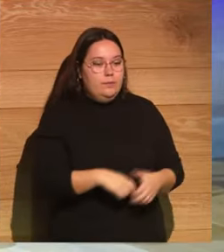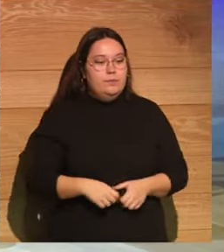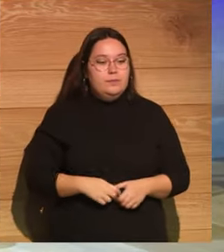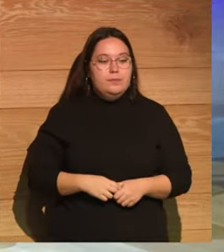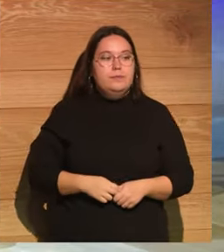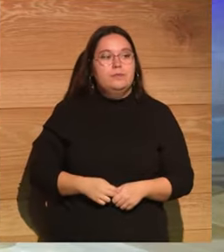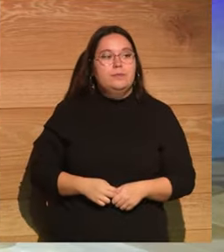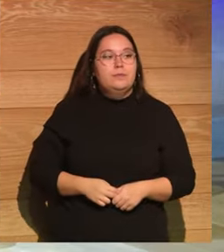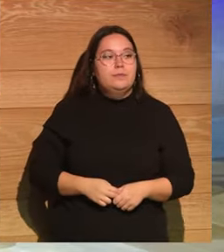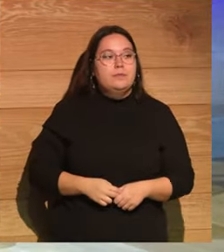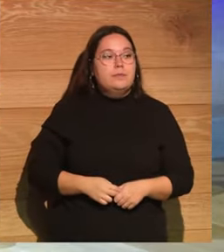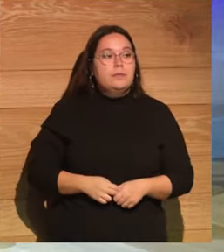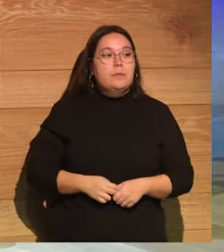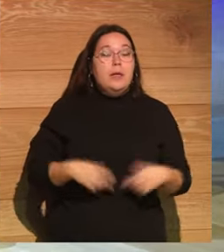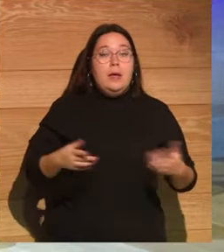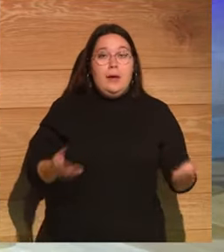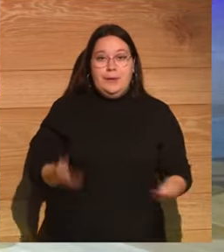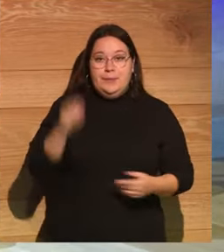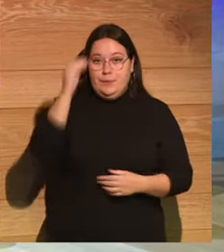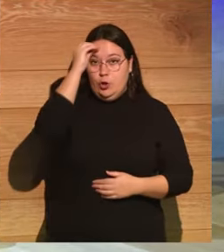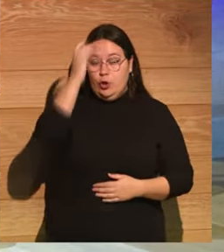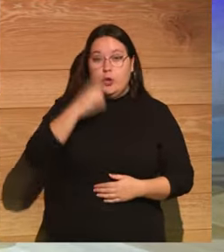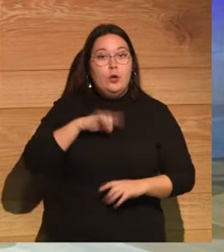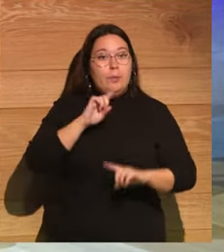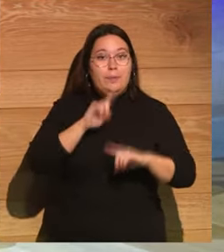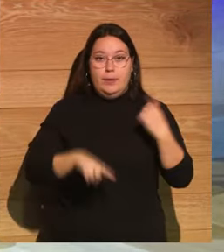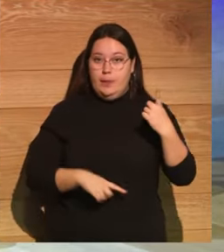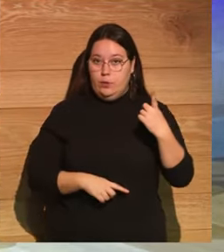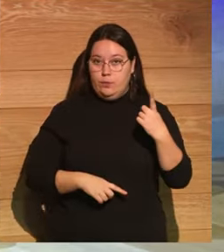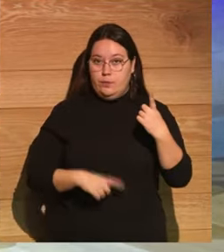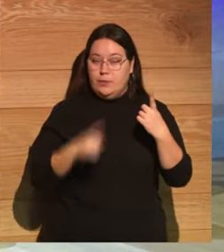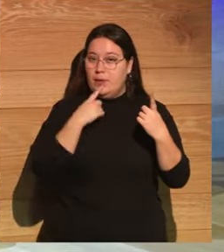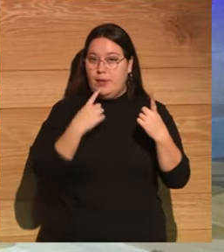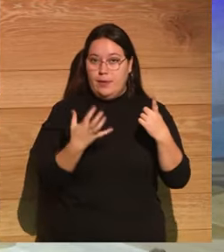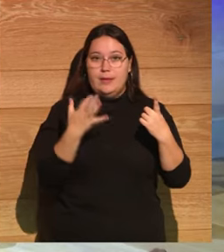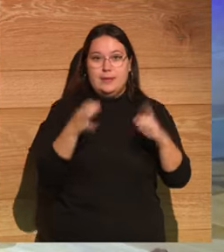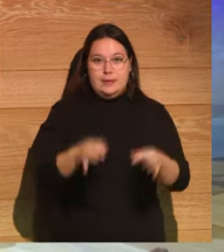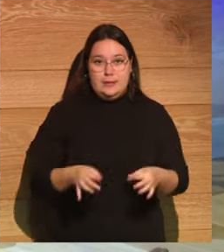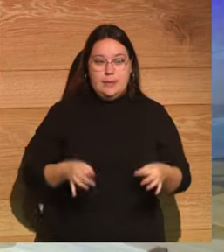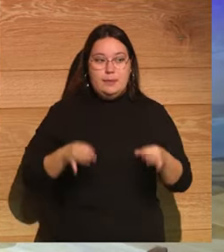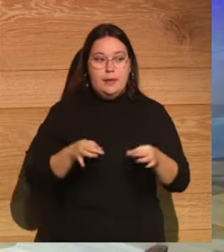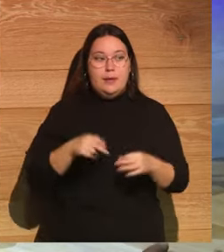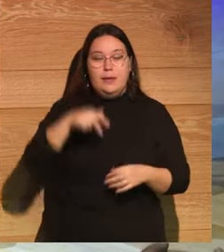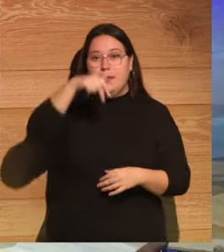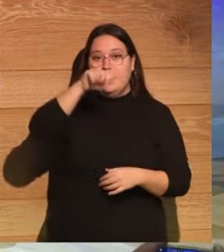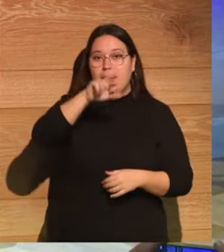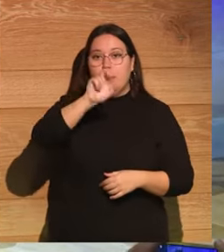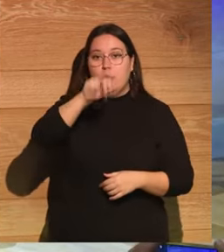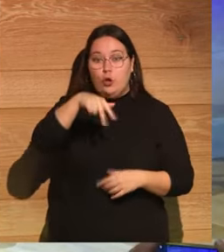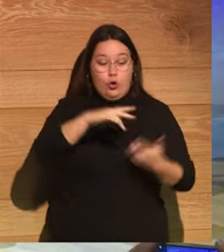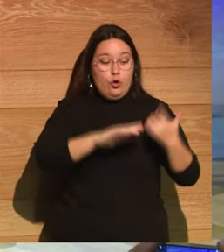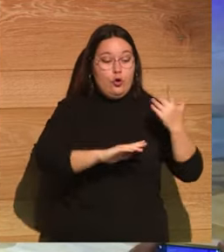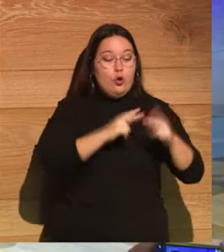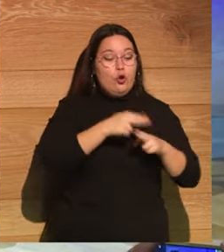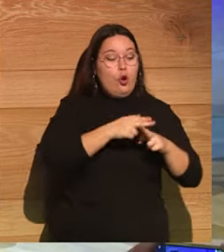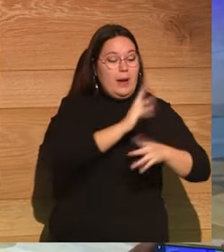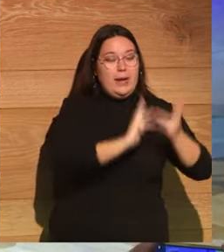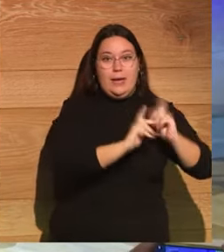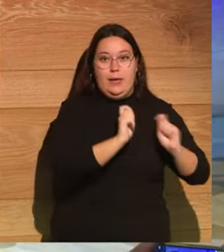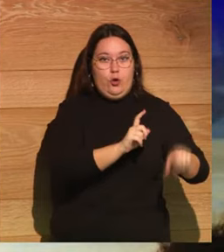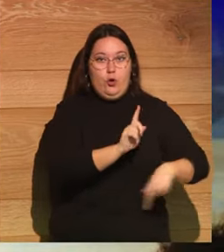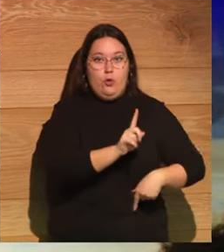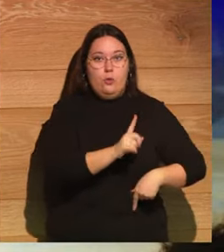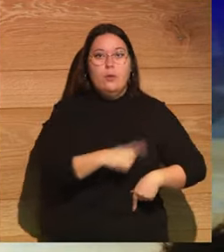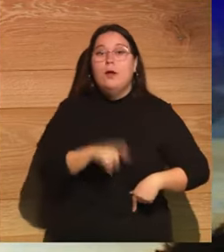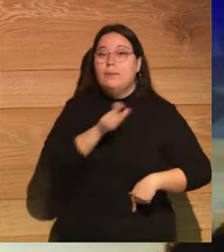A ver, vamos a ver, creo que lo primero que debe decirse siempre es esto, ¿no? Que Nerón no quemó Roma, esto lo sabemos hoy